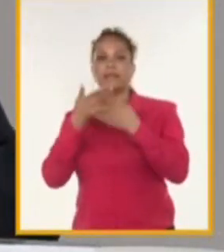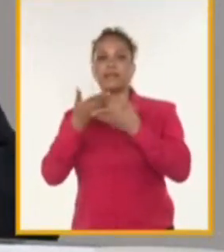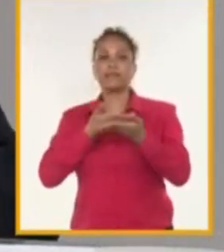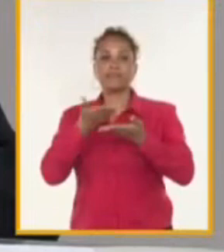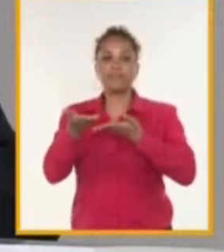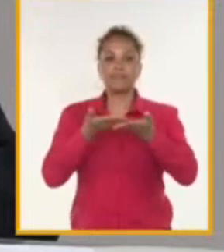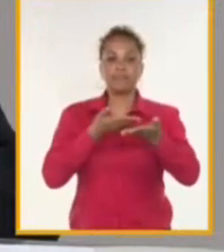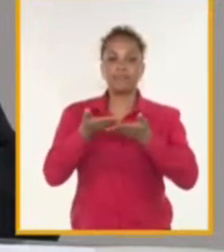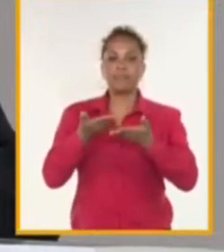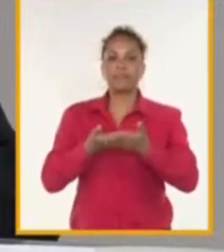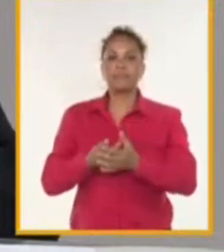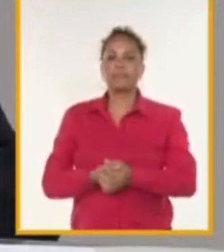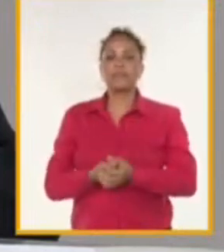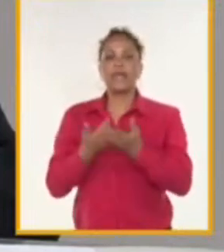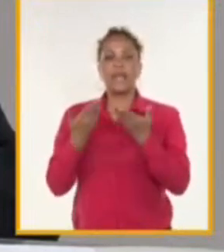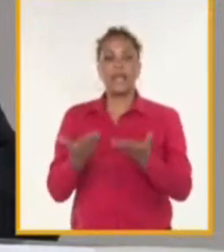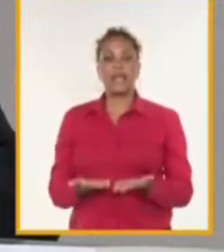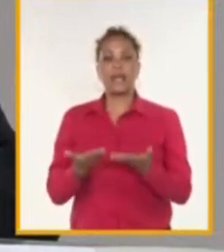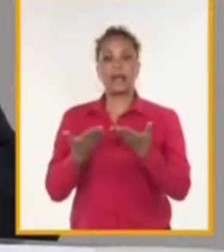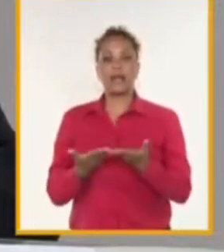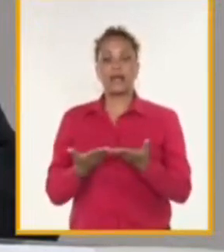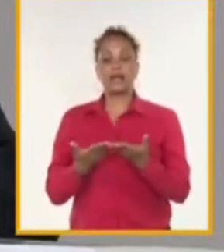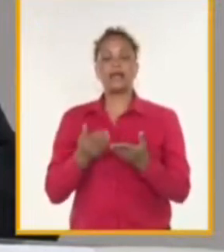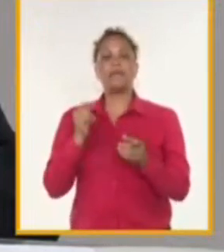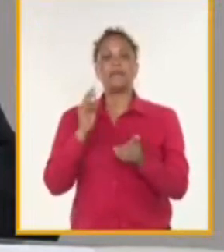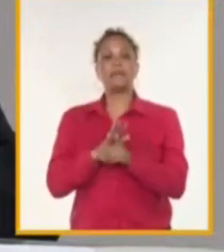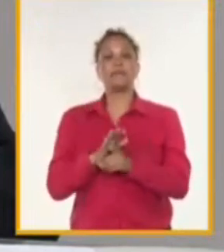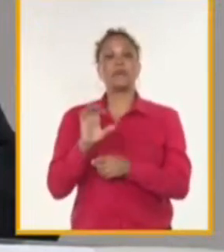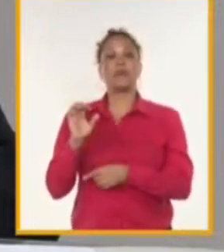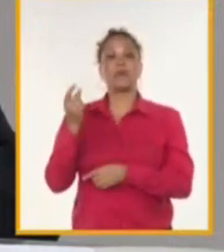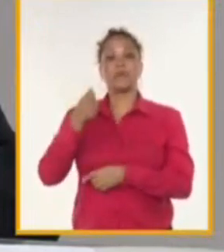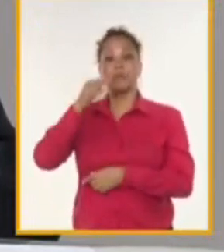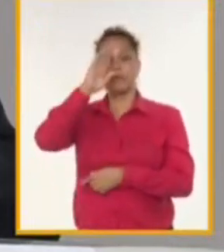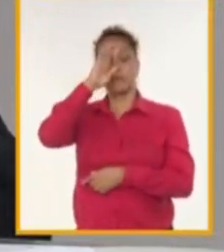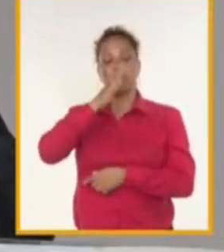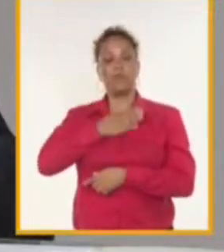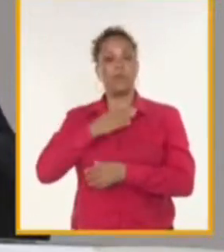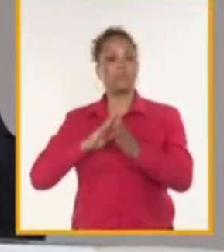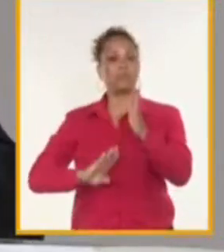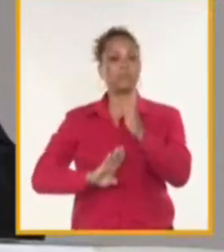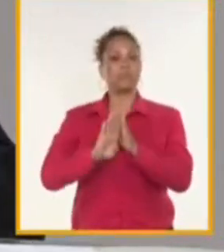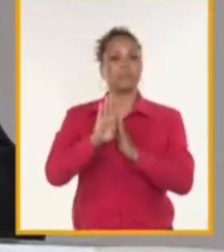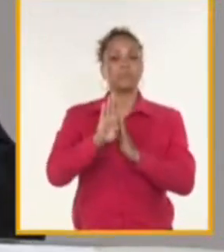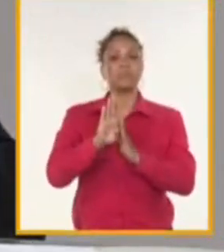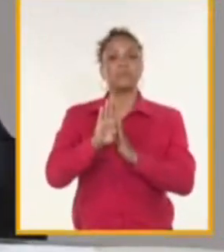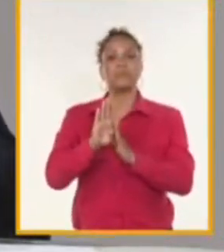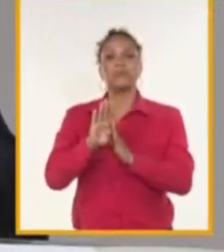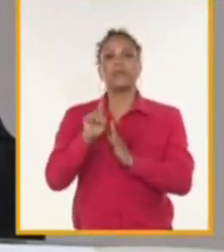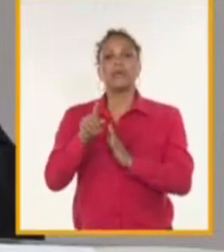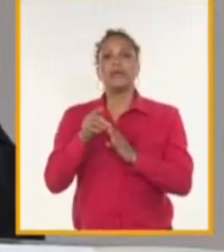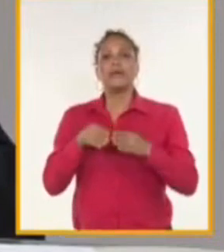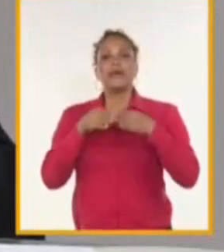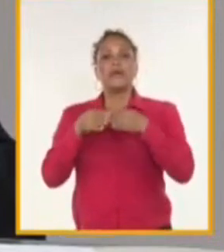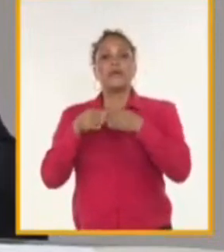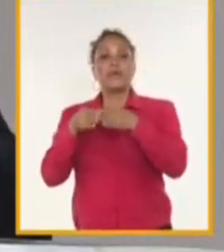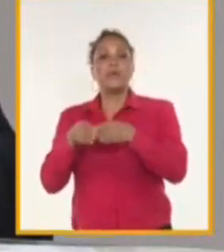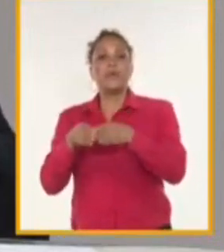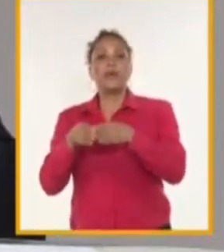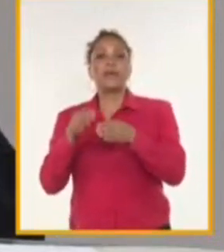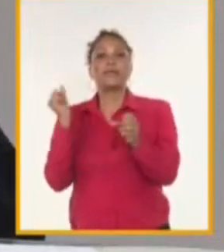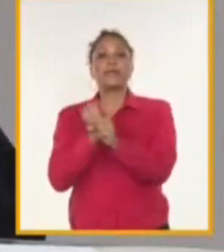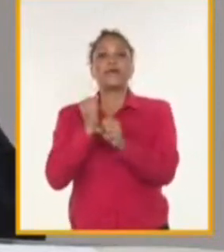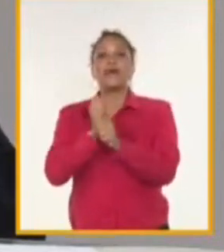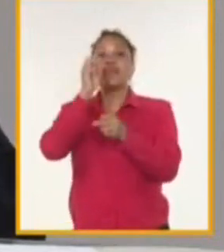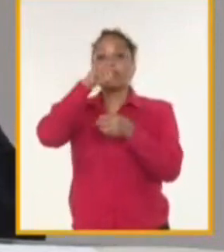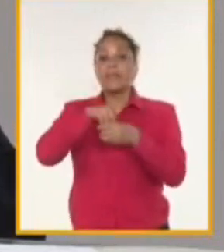que realizaba la economía cubana en su crecimiento y en su desarrollo, que son los buques que hoy ya operan en Mariel,